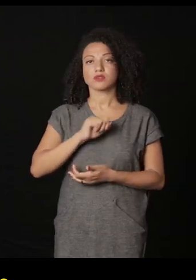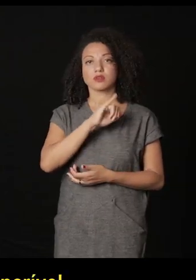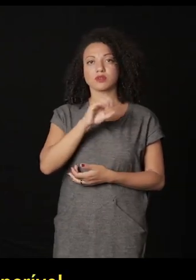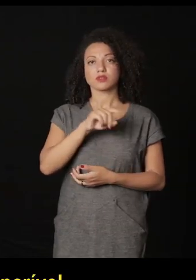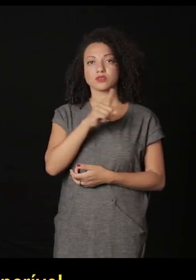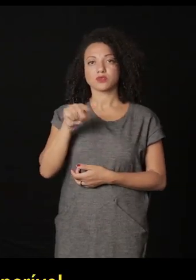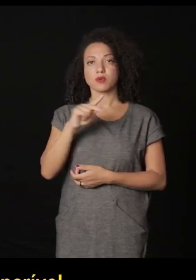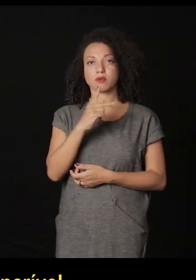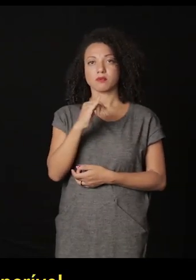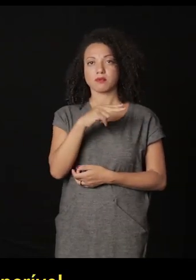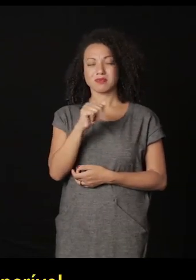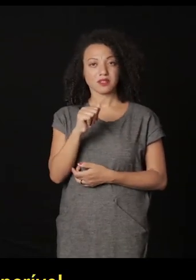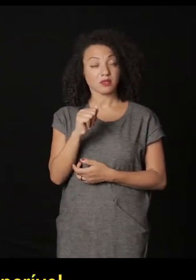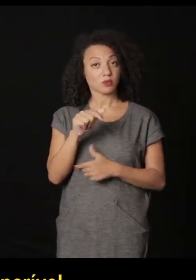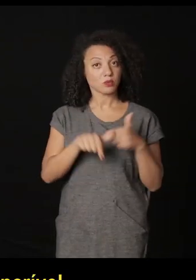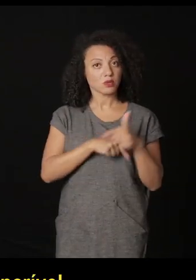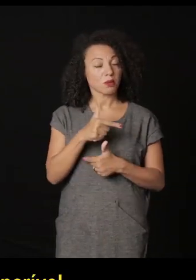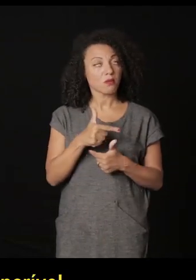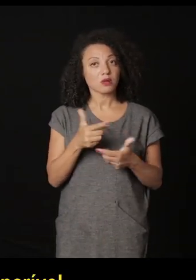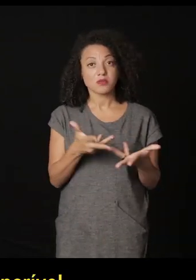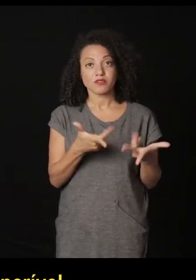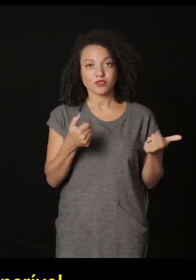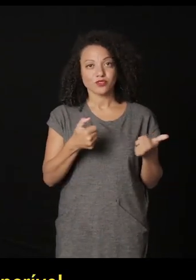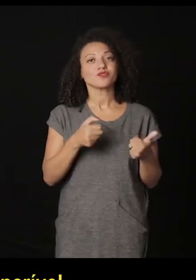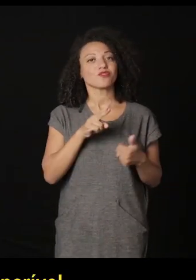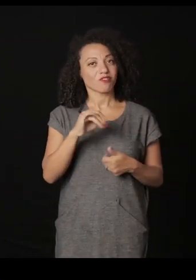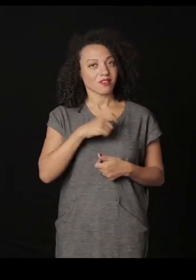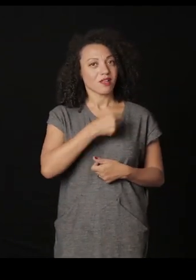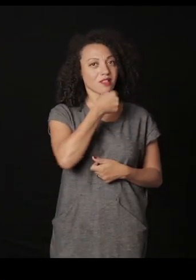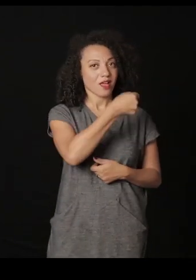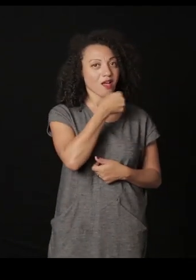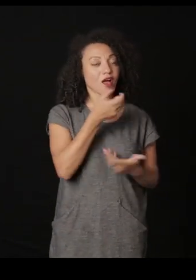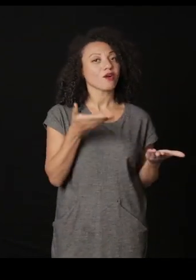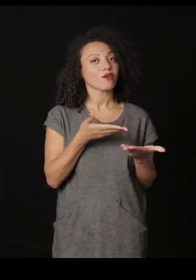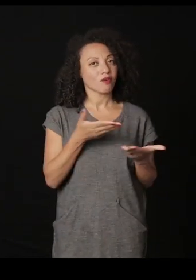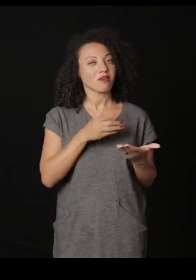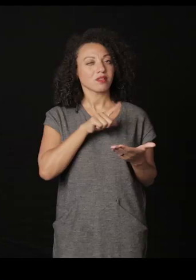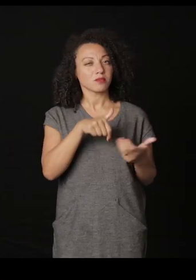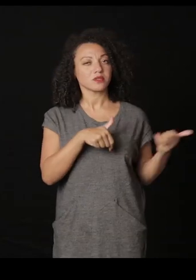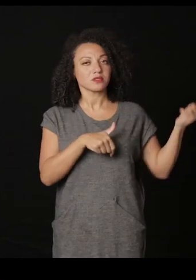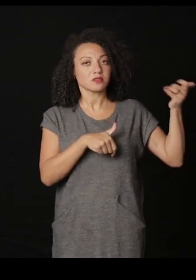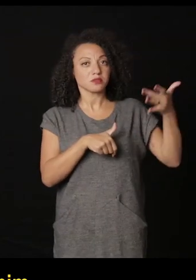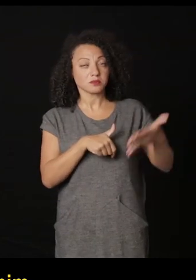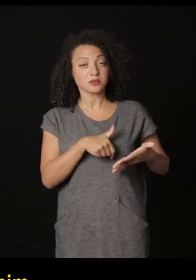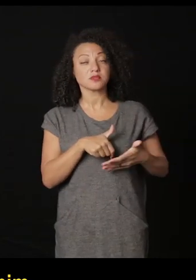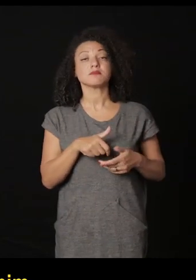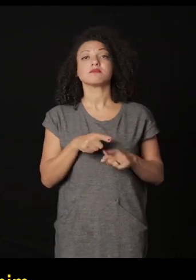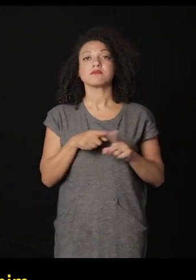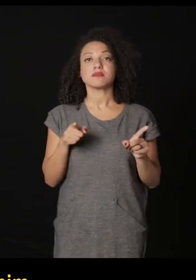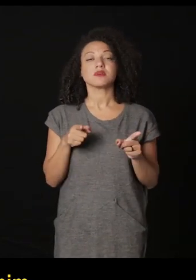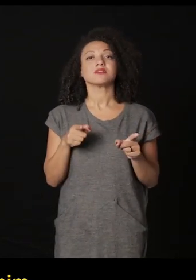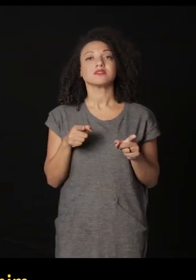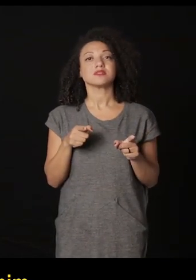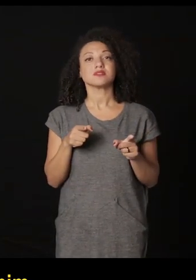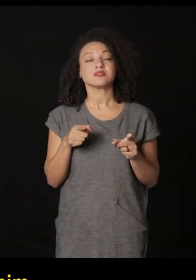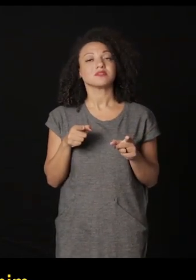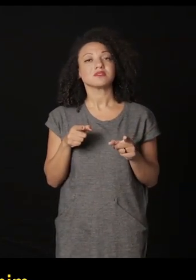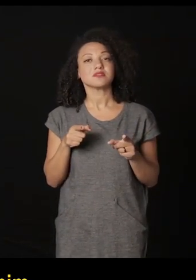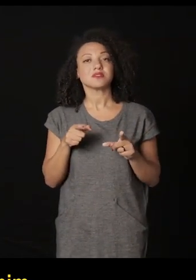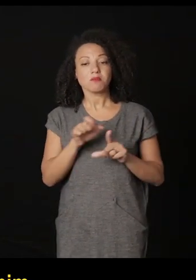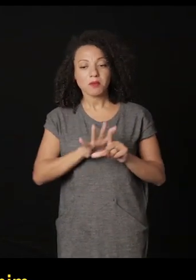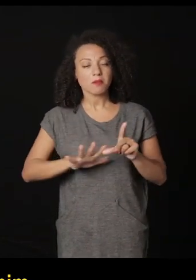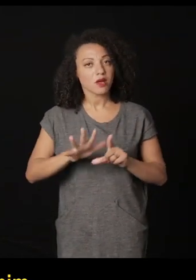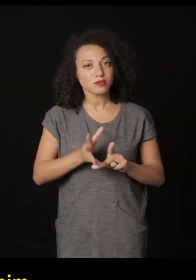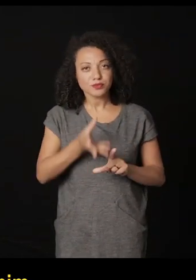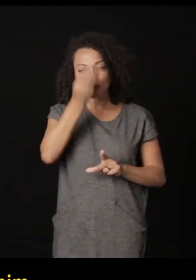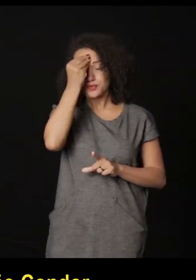están con nosotros el Joao Pina con un trabajo increíble que va a ser entrevistado ahora no voy hablar mucho de él porque él va a hablar pero como ese avión que para mí es